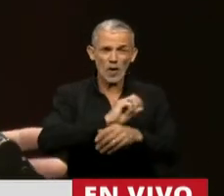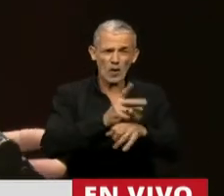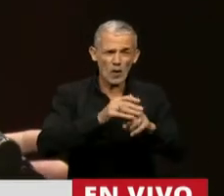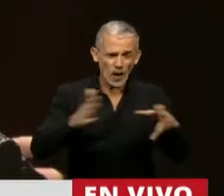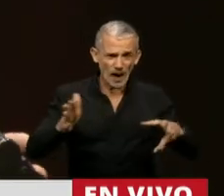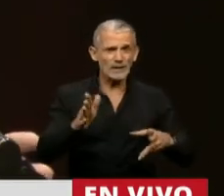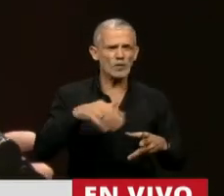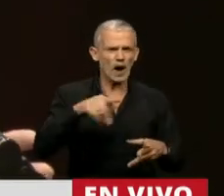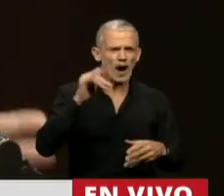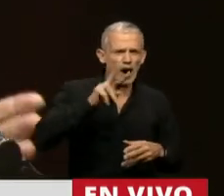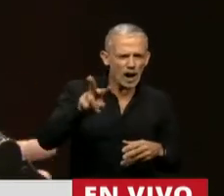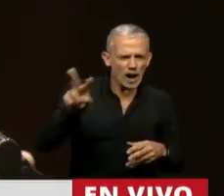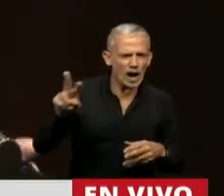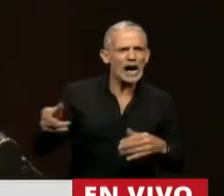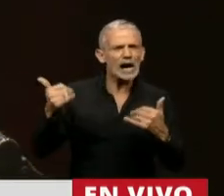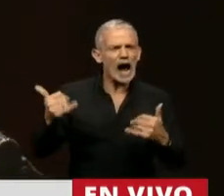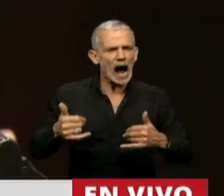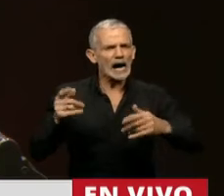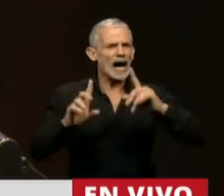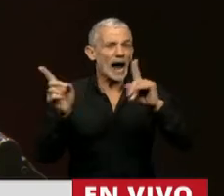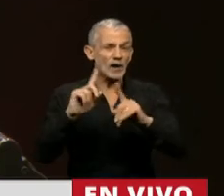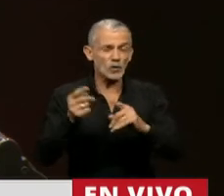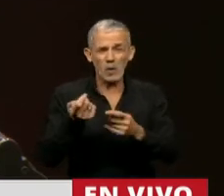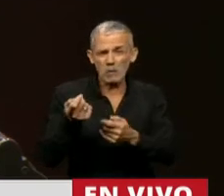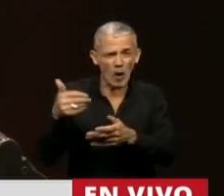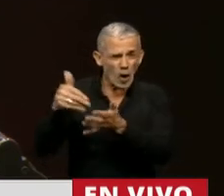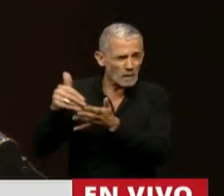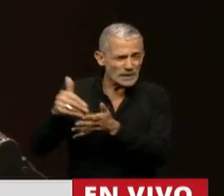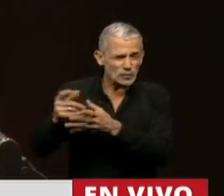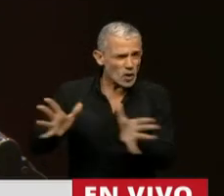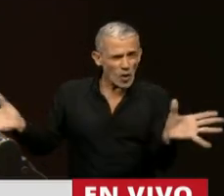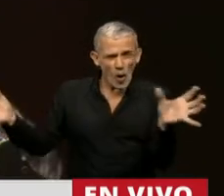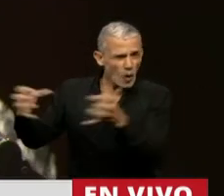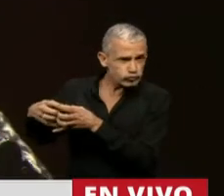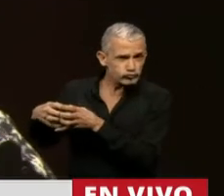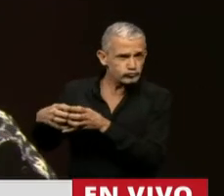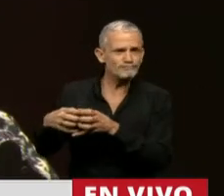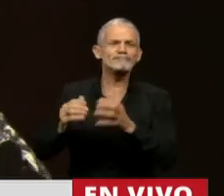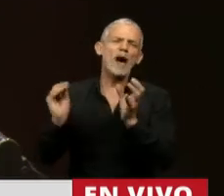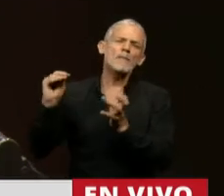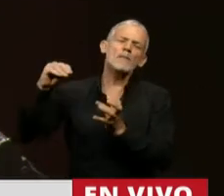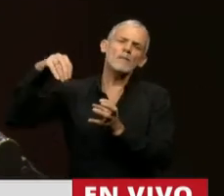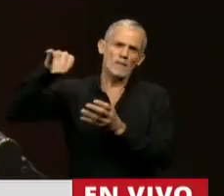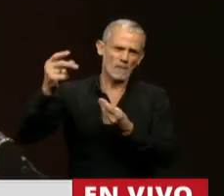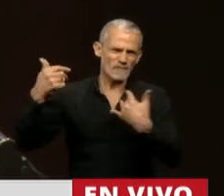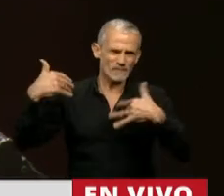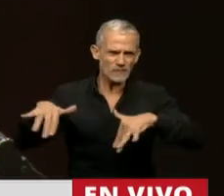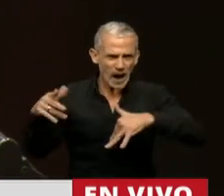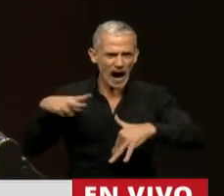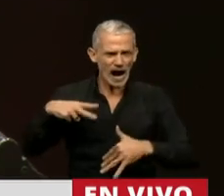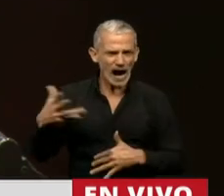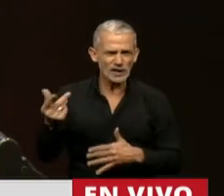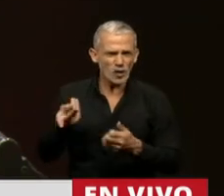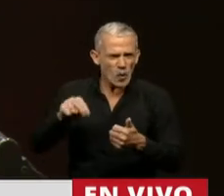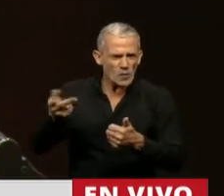con lo que nos hemos encontrado, es con que algunos pocos millonarios concentran todavía cada vez más fortuna, y cada vez